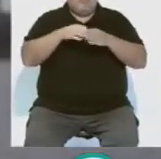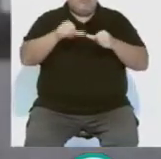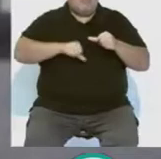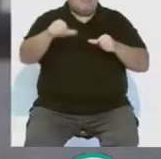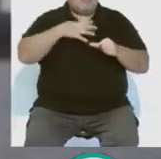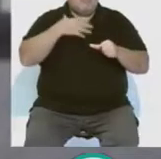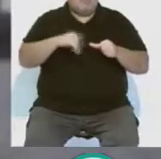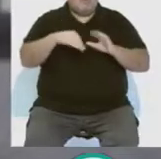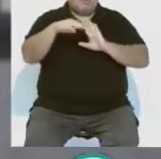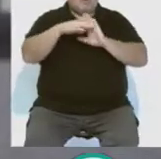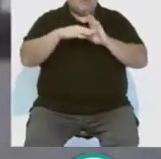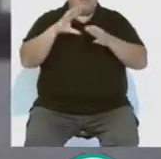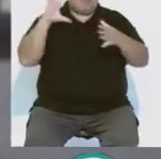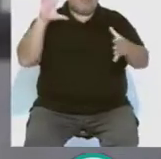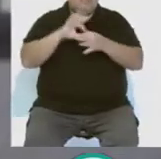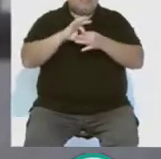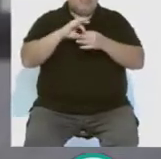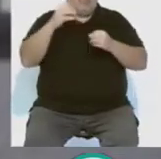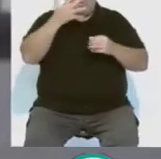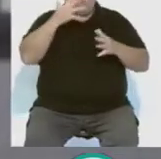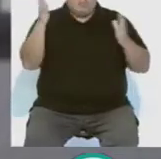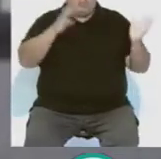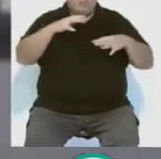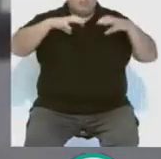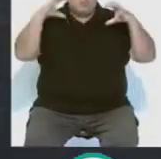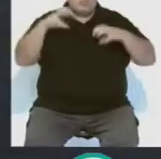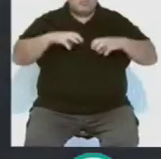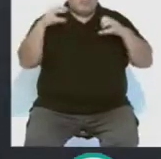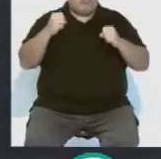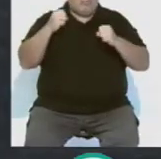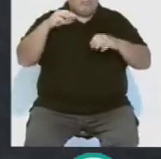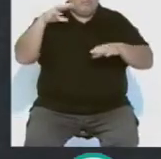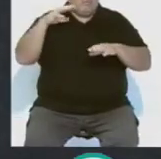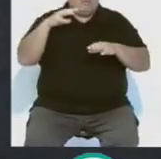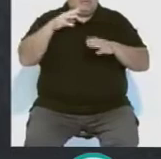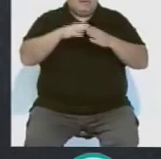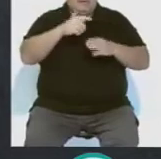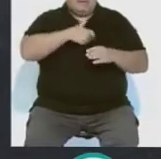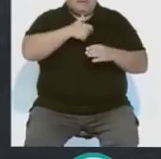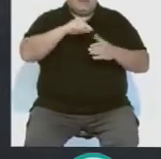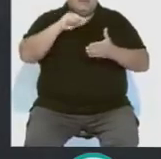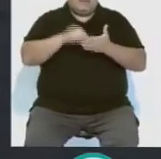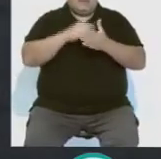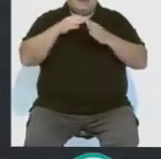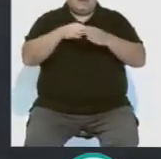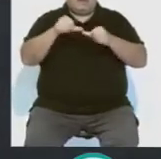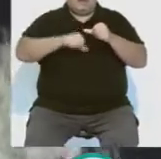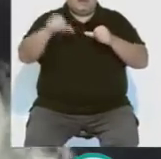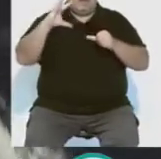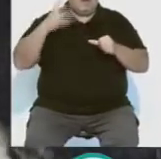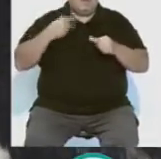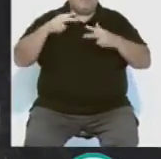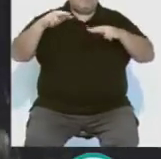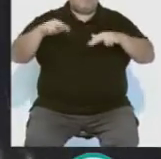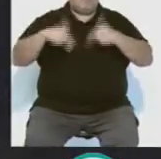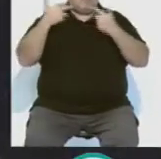sea posible en las condiciones climatológicas más adversas. Según valora la compañía de Navantia, el contrato con la Armada de Arabia Saudí